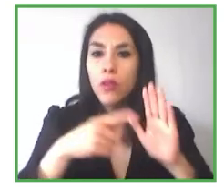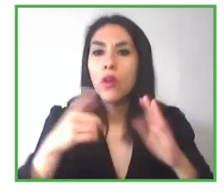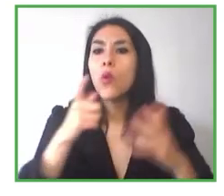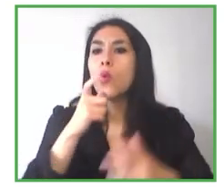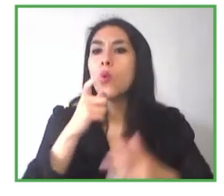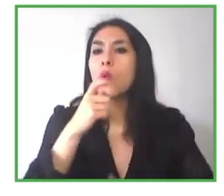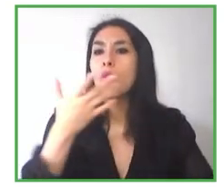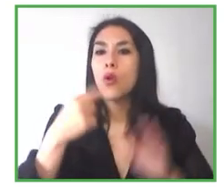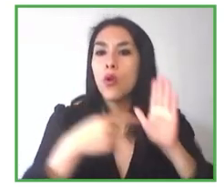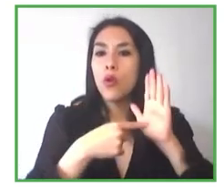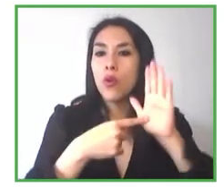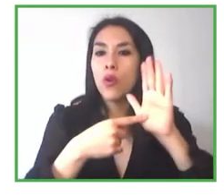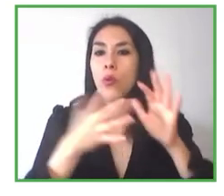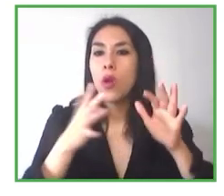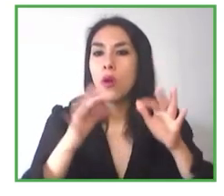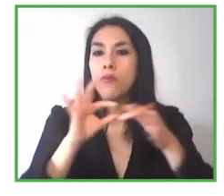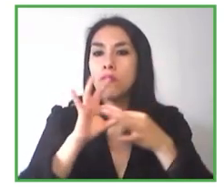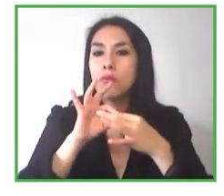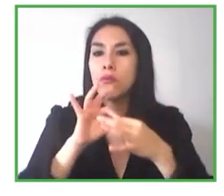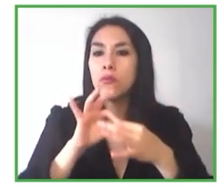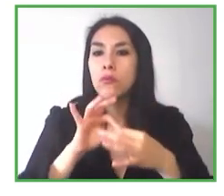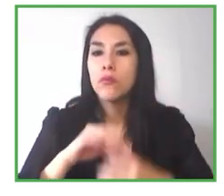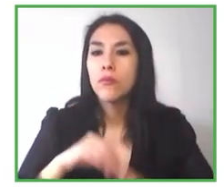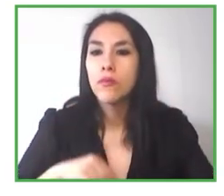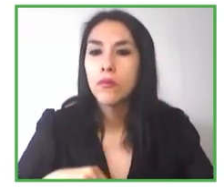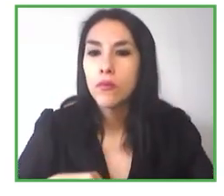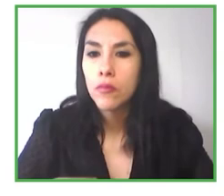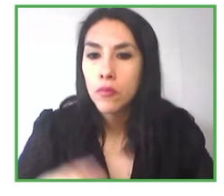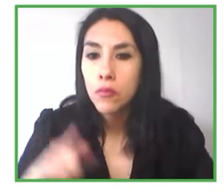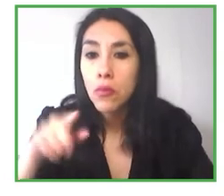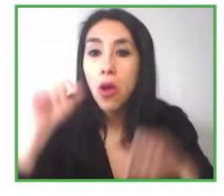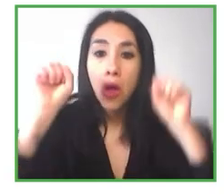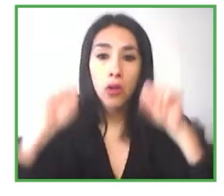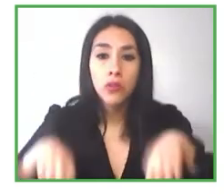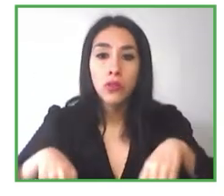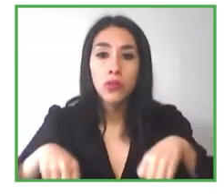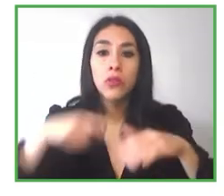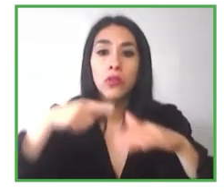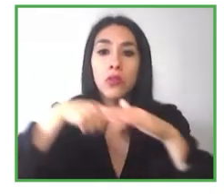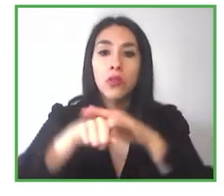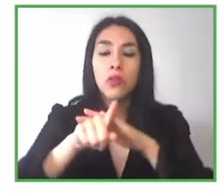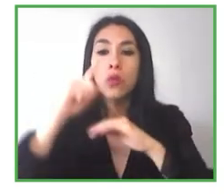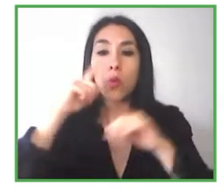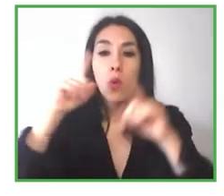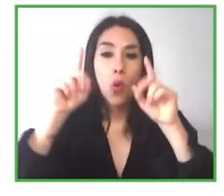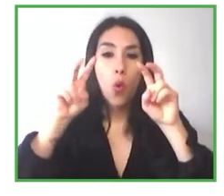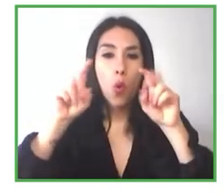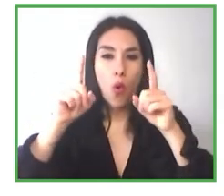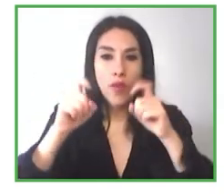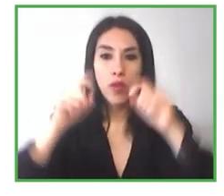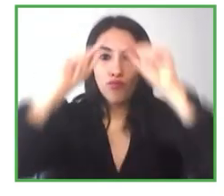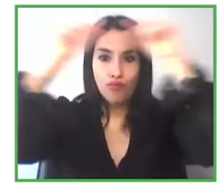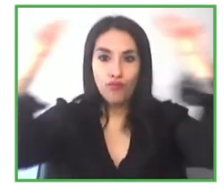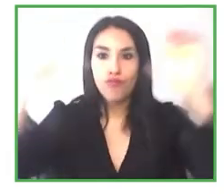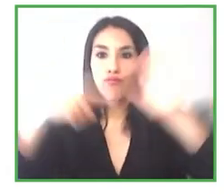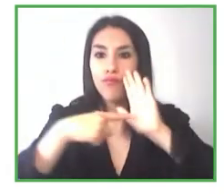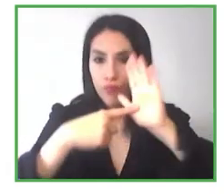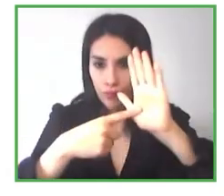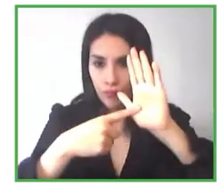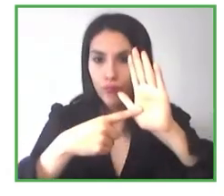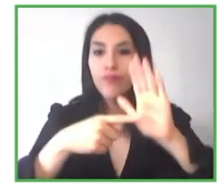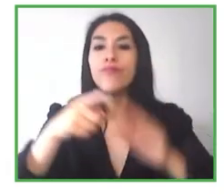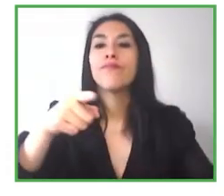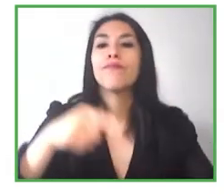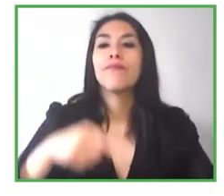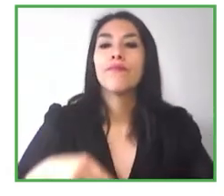Sing AI se encuentra en iPhone entonces pueden descargarla de la tienda de aplicaciones y está